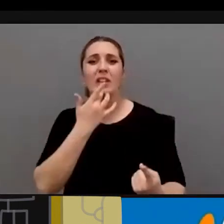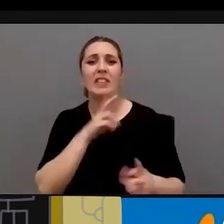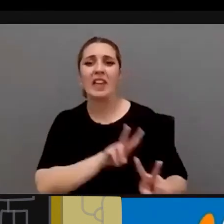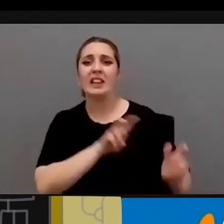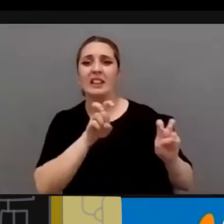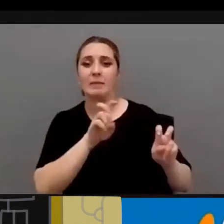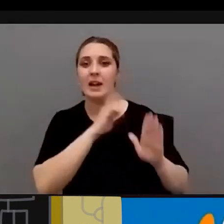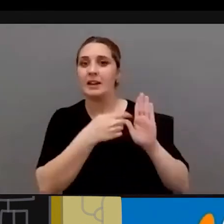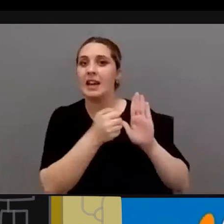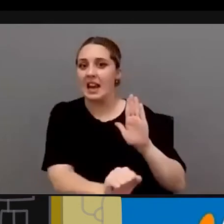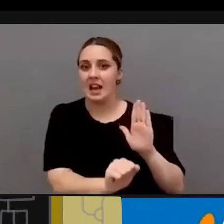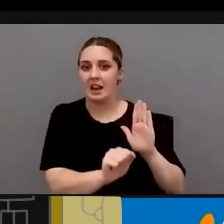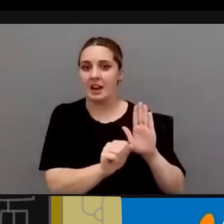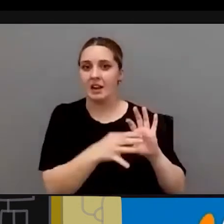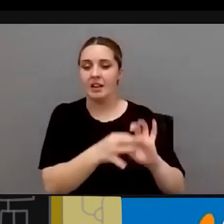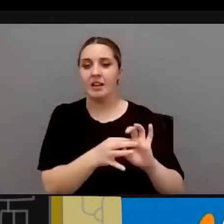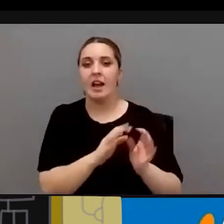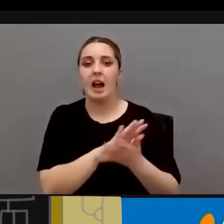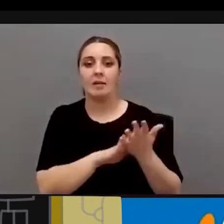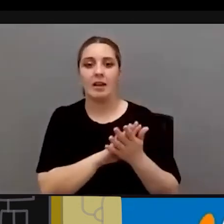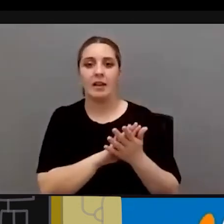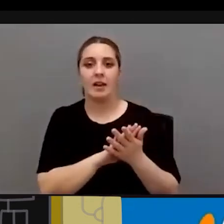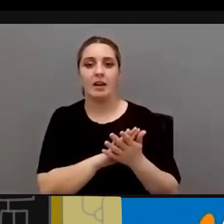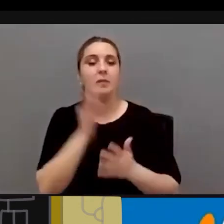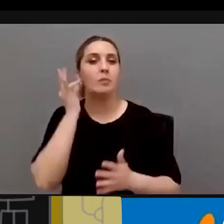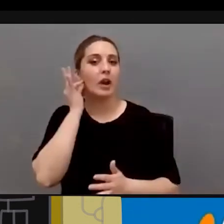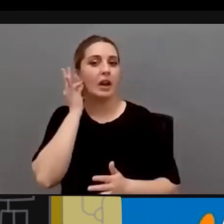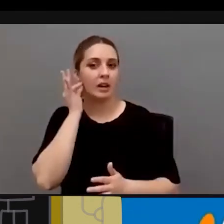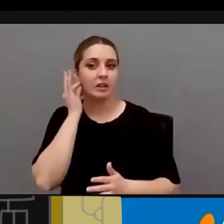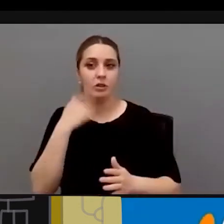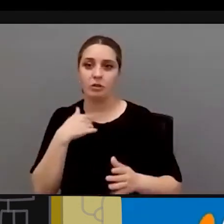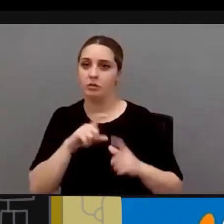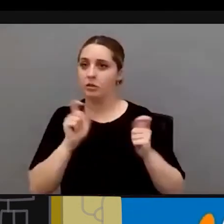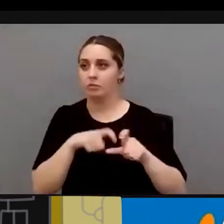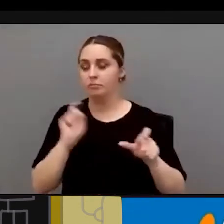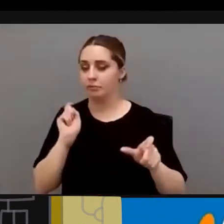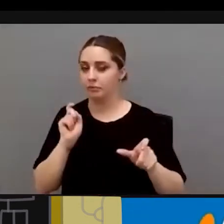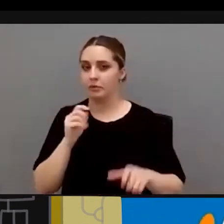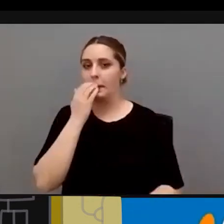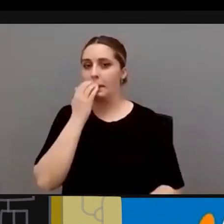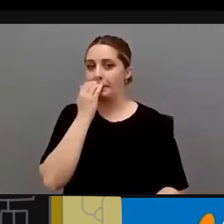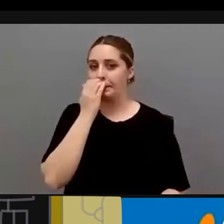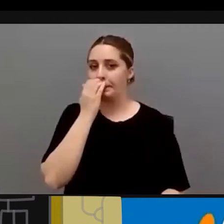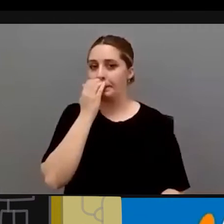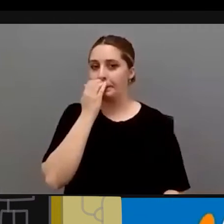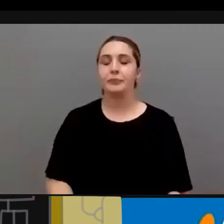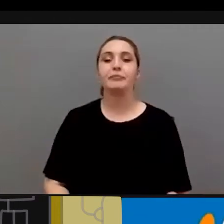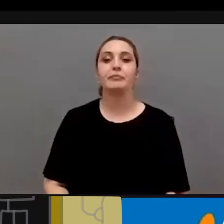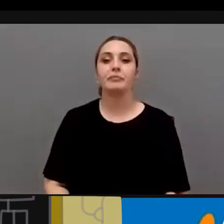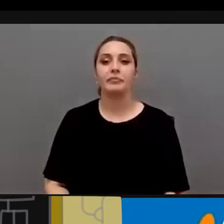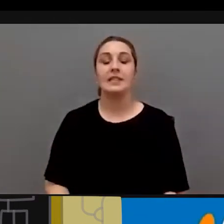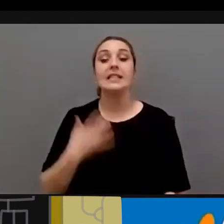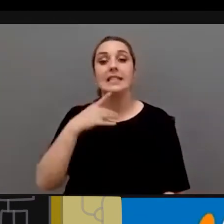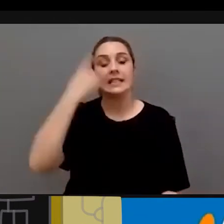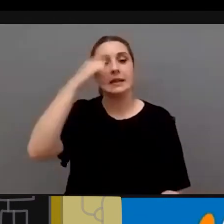es ilegal o sea vinculado con un derecho de una mujer pregunta de Paqui Vicedo dice una vez que sabemos los derechos y también las carencias